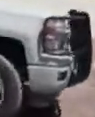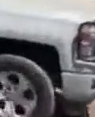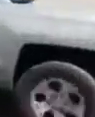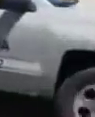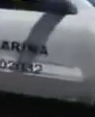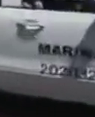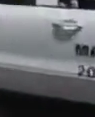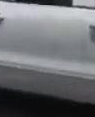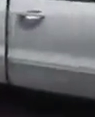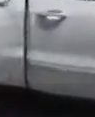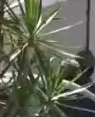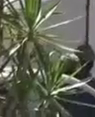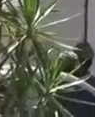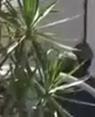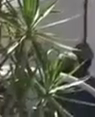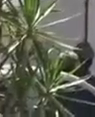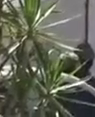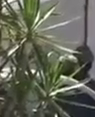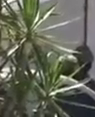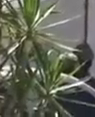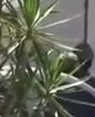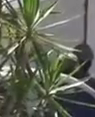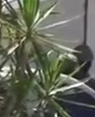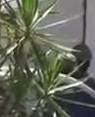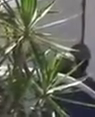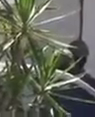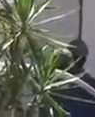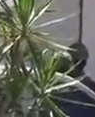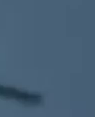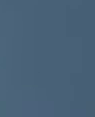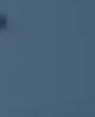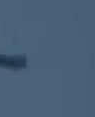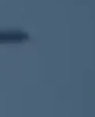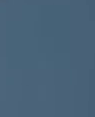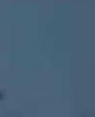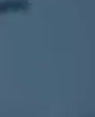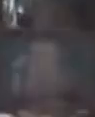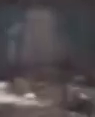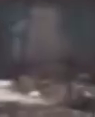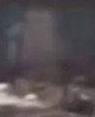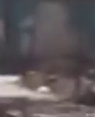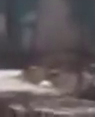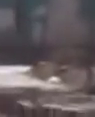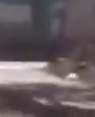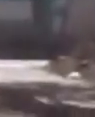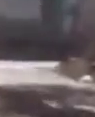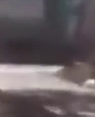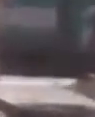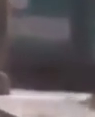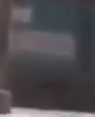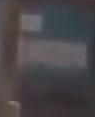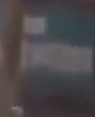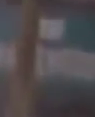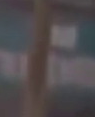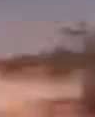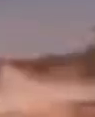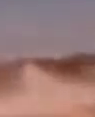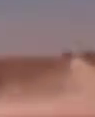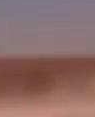su administración buscará una forma para que no se gaste al realizarla. Con la información de Marisol Mateos,